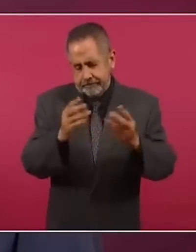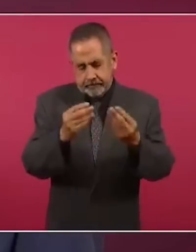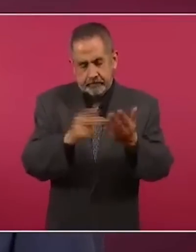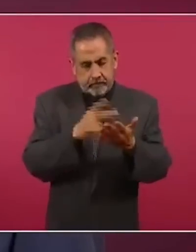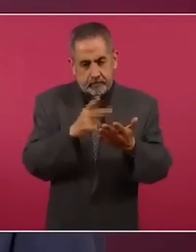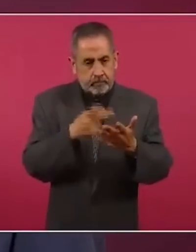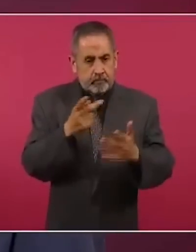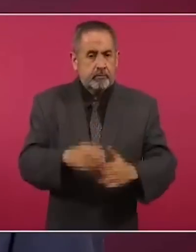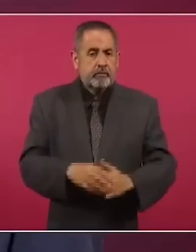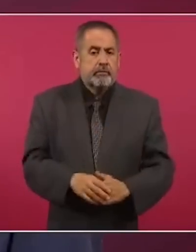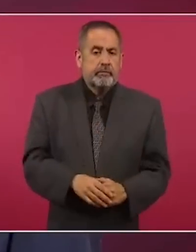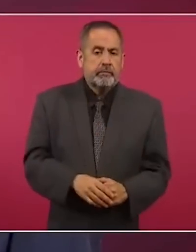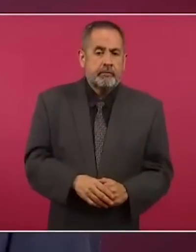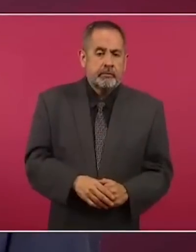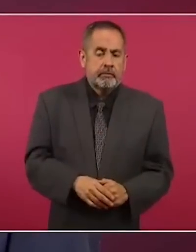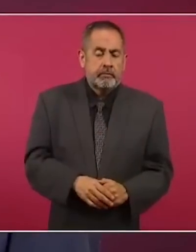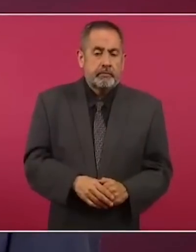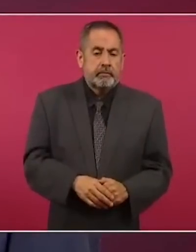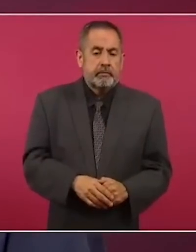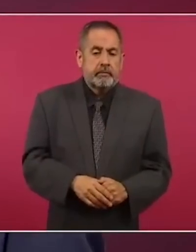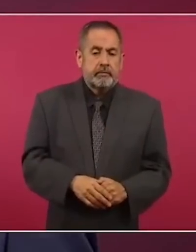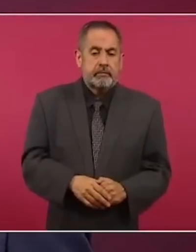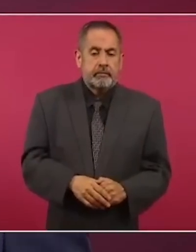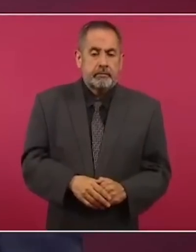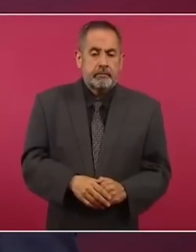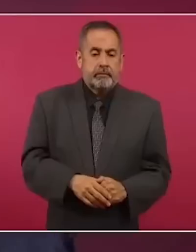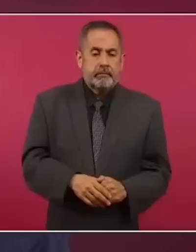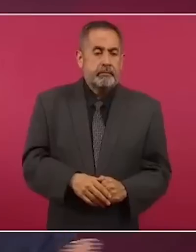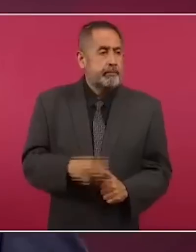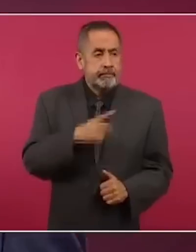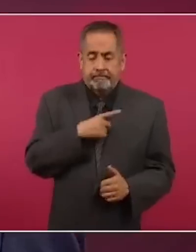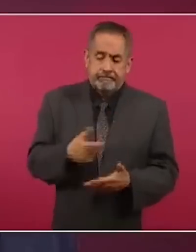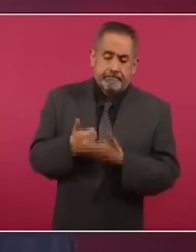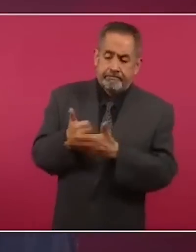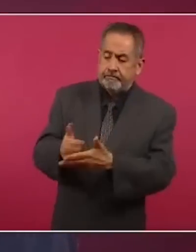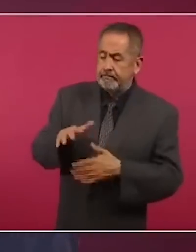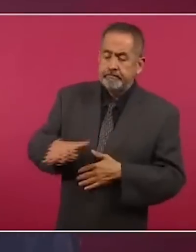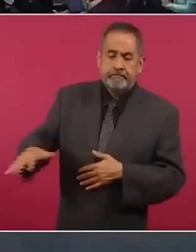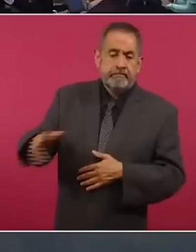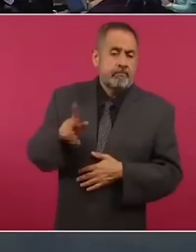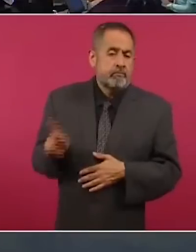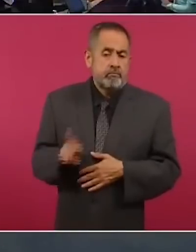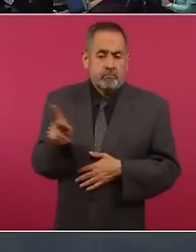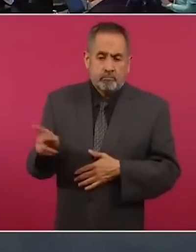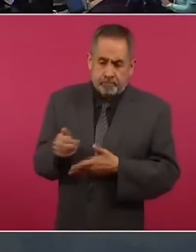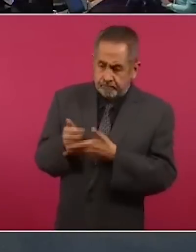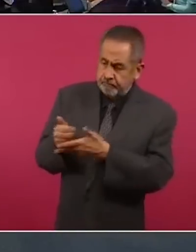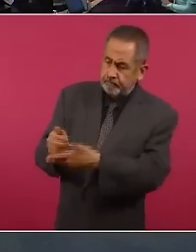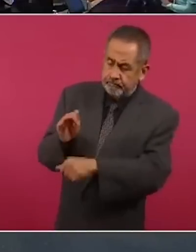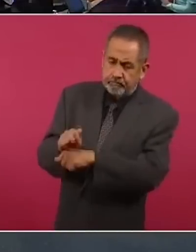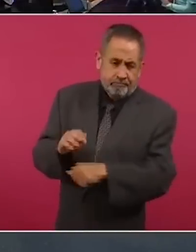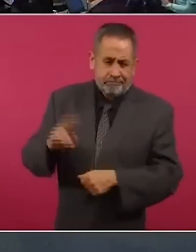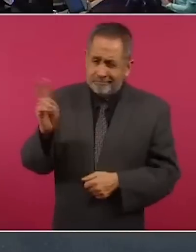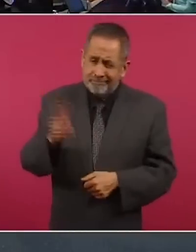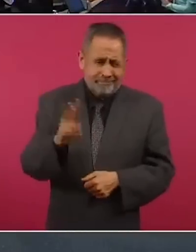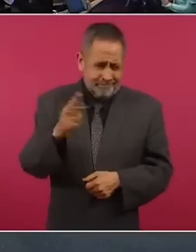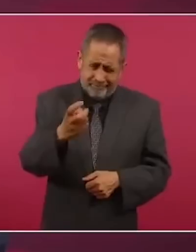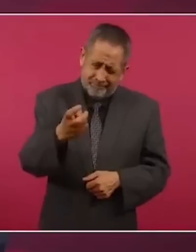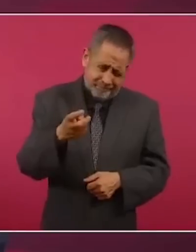de que hay que ayudar a los pueblos. Hay una realidad,